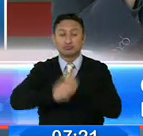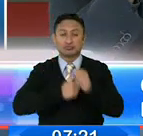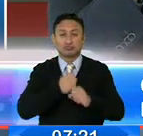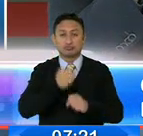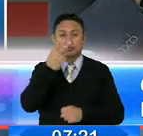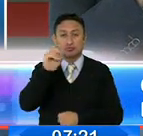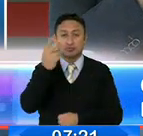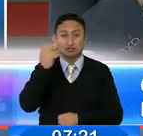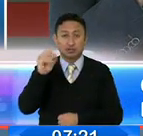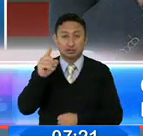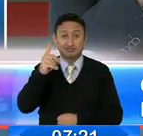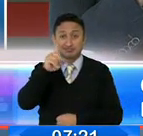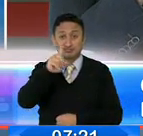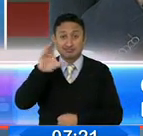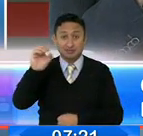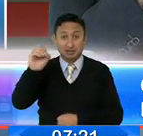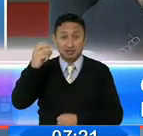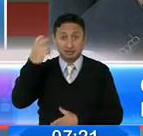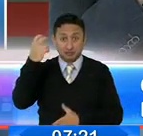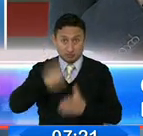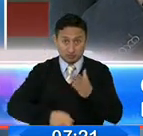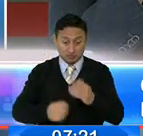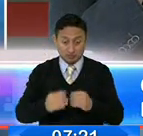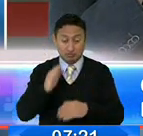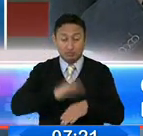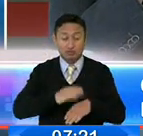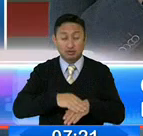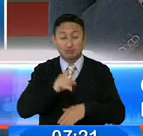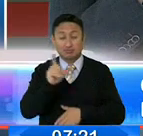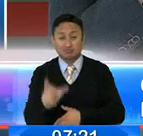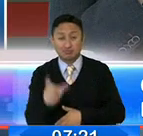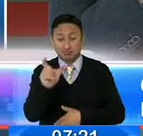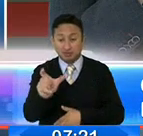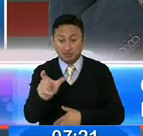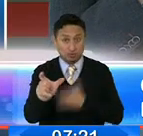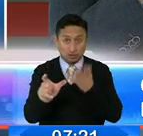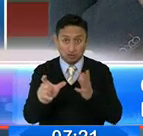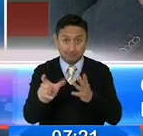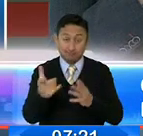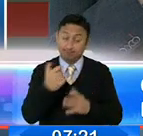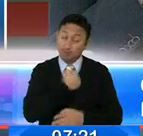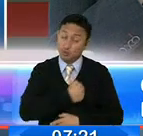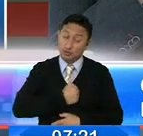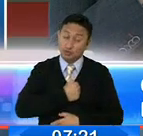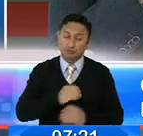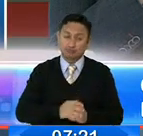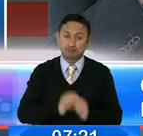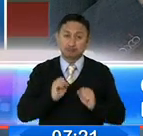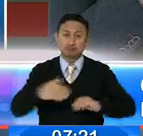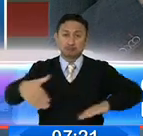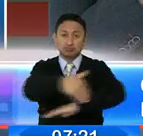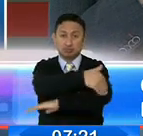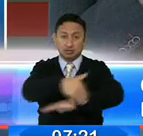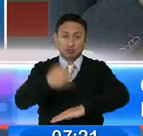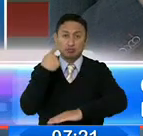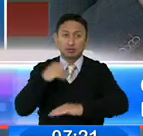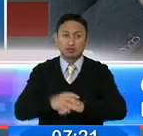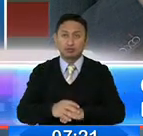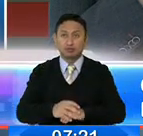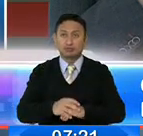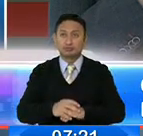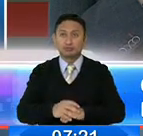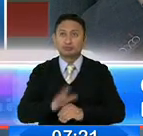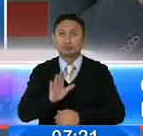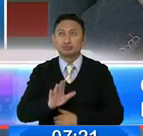dice que son 100 dólares por no cortar una cédula o un documento que identifique. Y también en las calles cuando vamos, por ejemplo, hice el